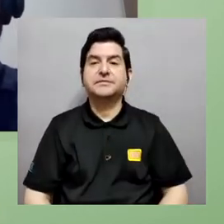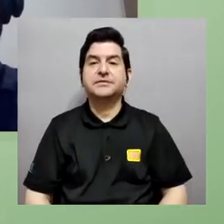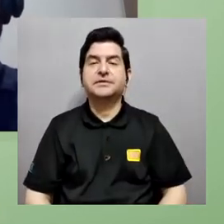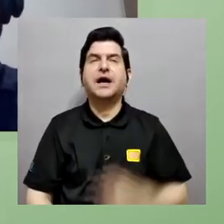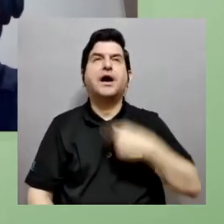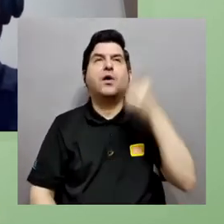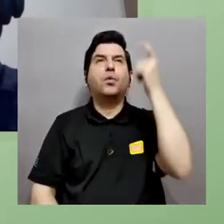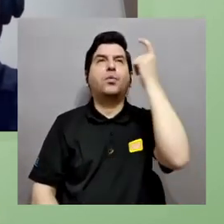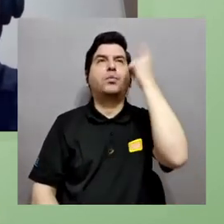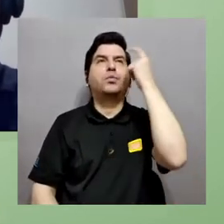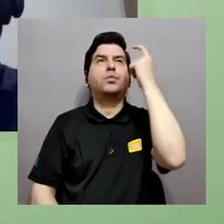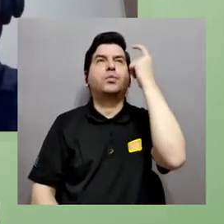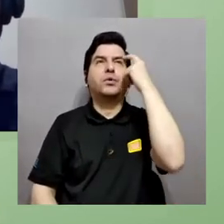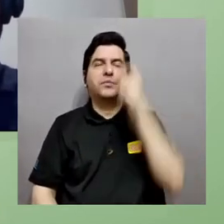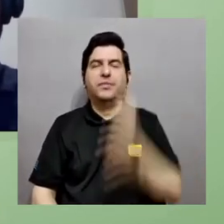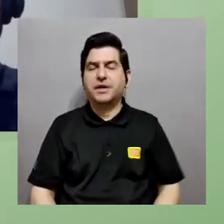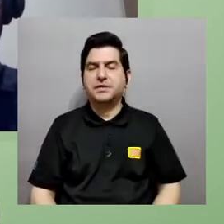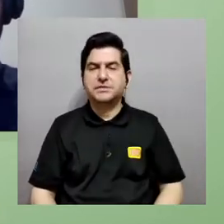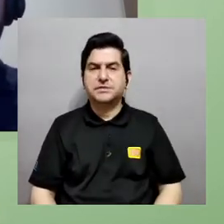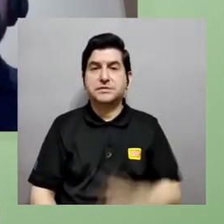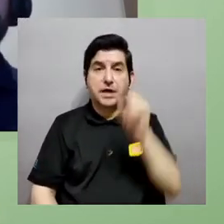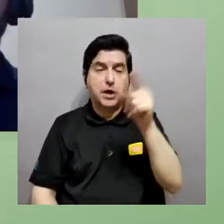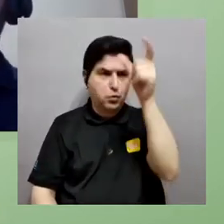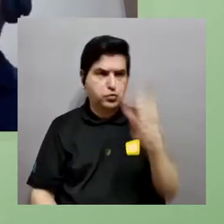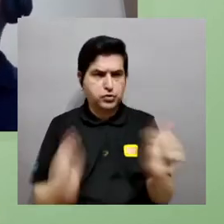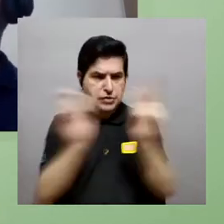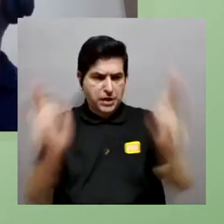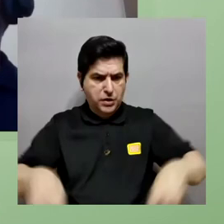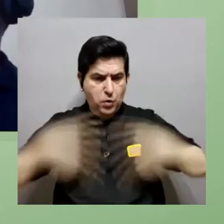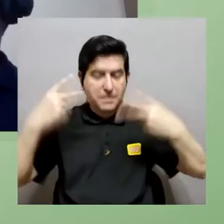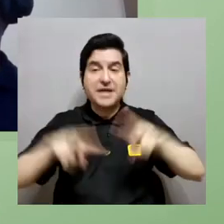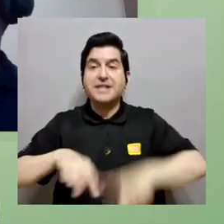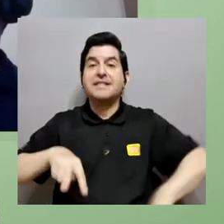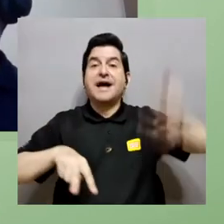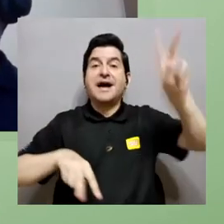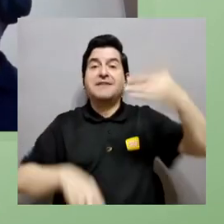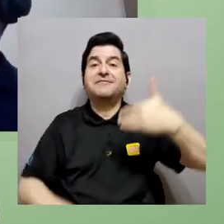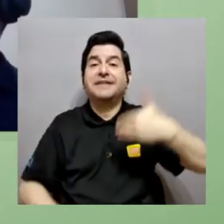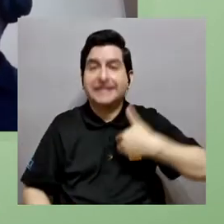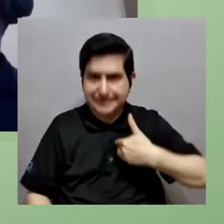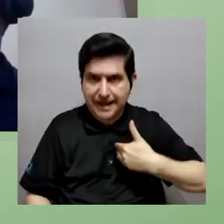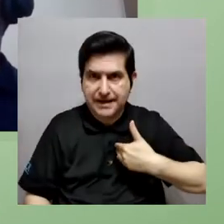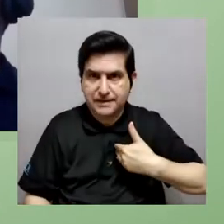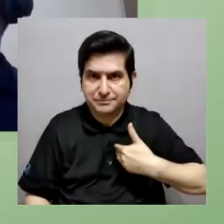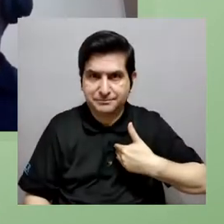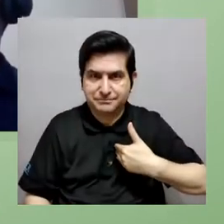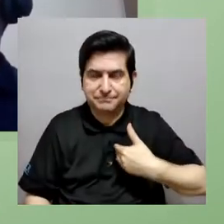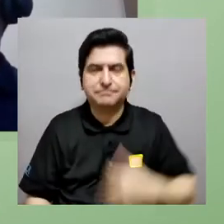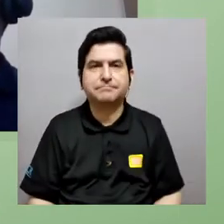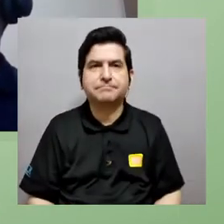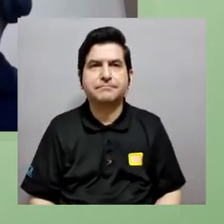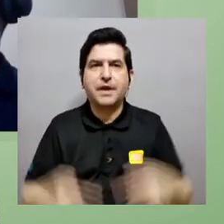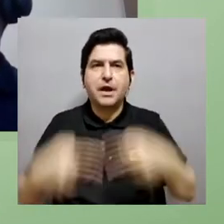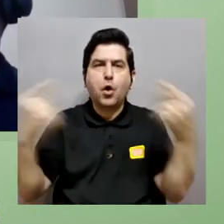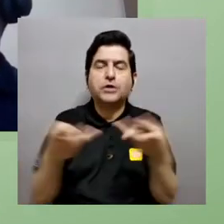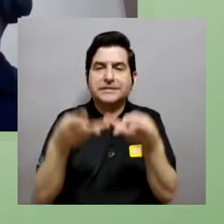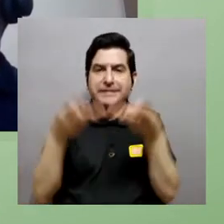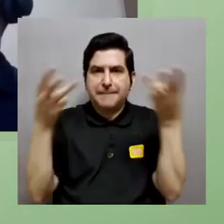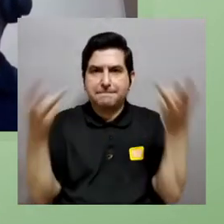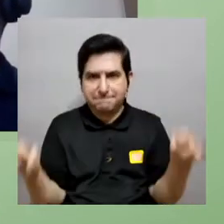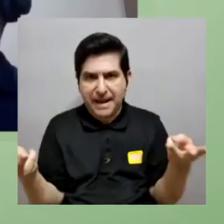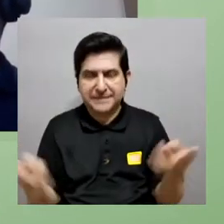claro gracias por la pregunta Sebastián cuando uno piensa en organismos vivos una de las ventajas que